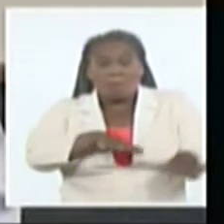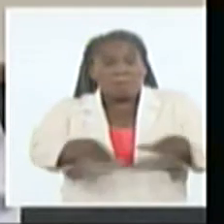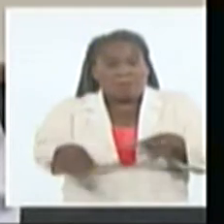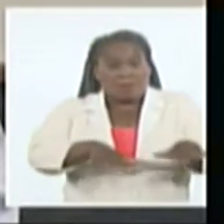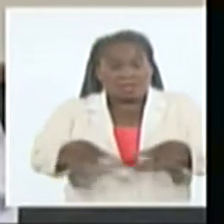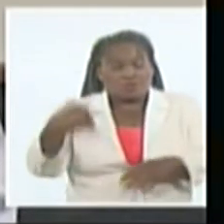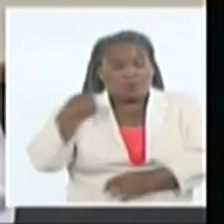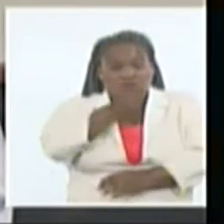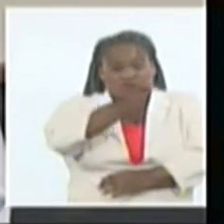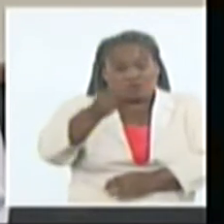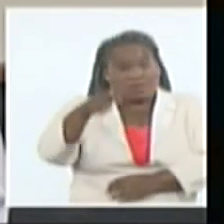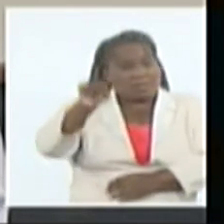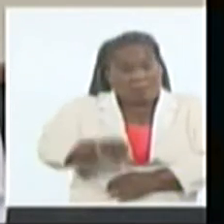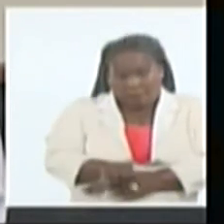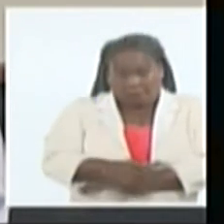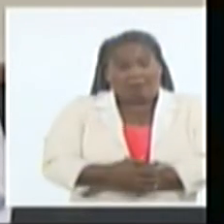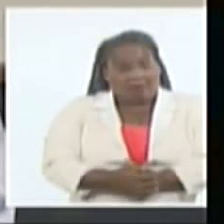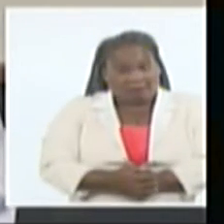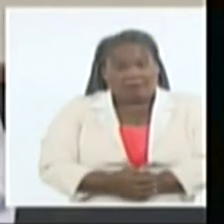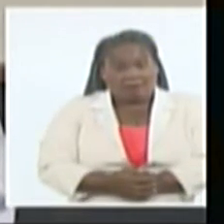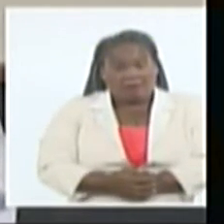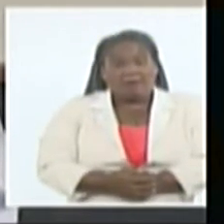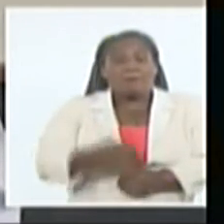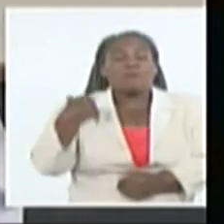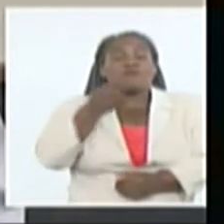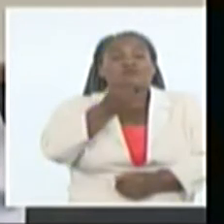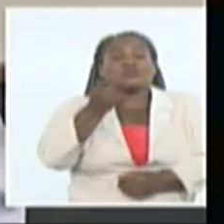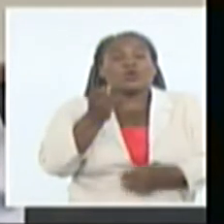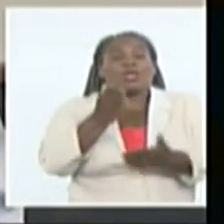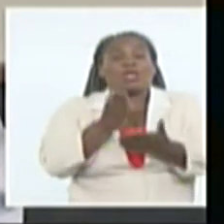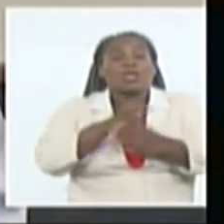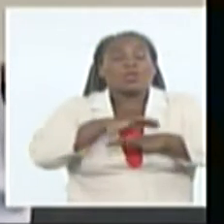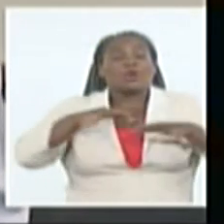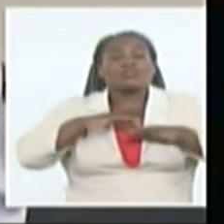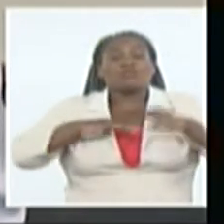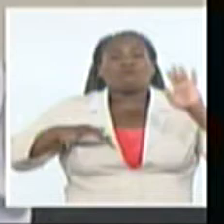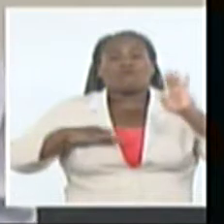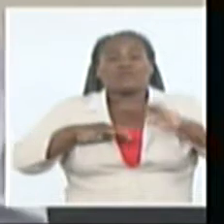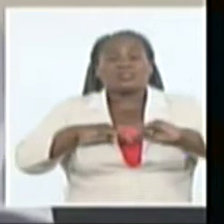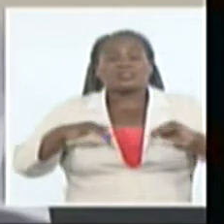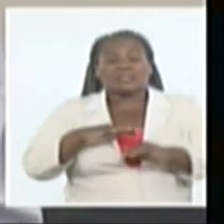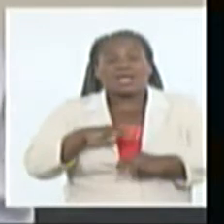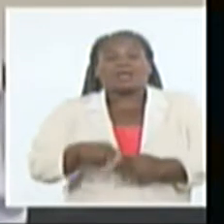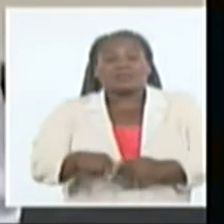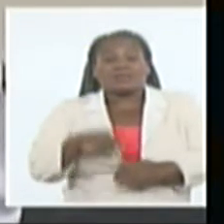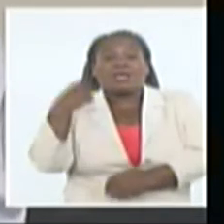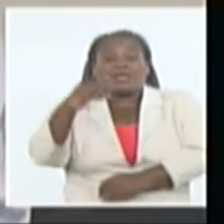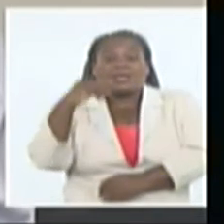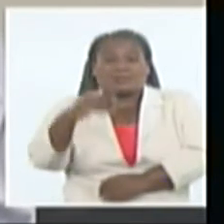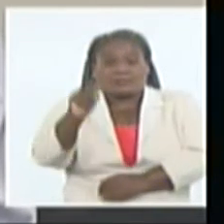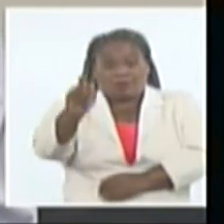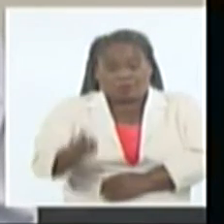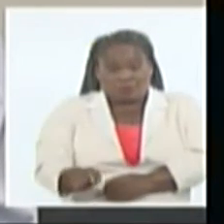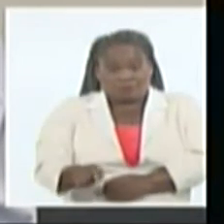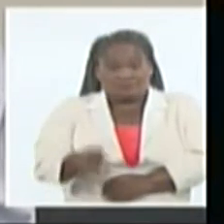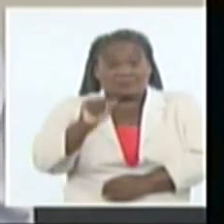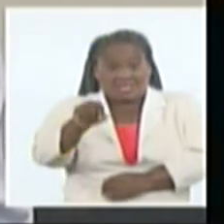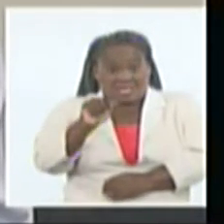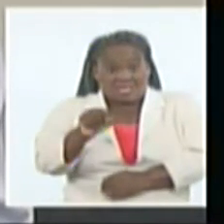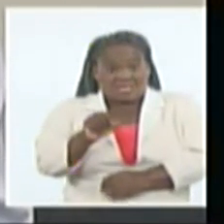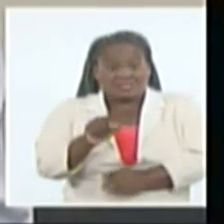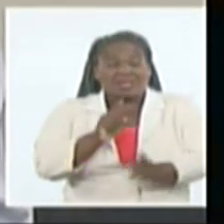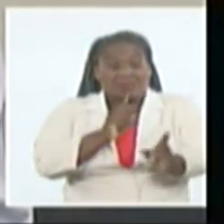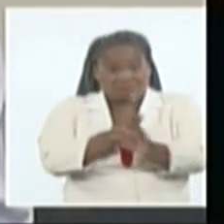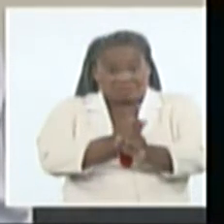profesores de educación física y los entrenadores. Incluso en ese encuentro de deportistas hubo